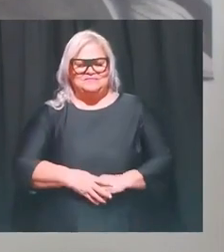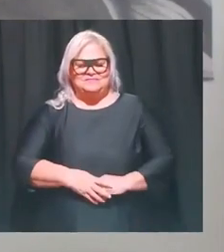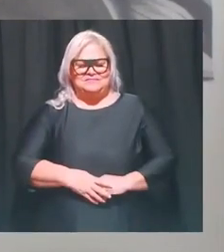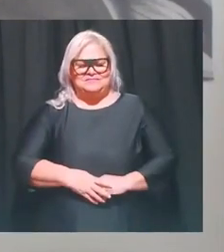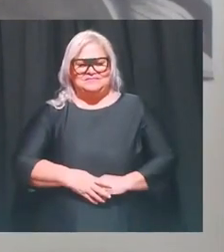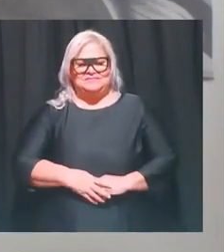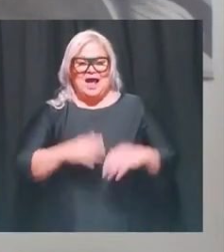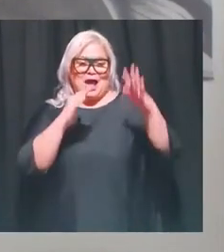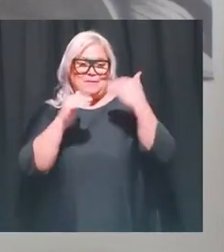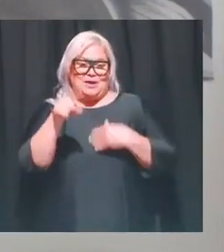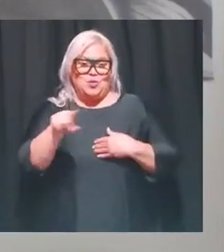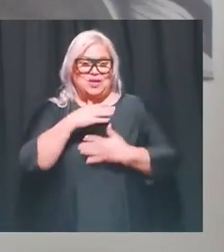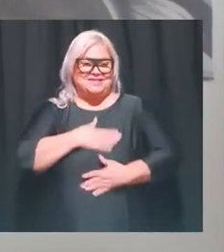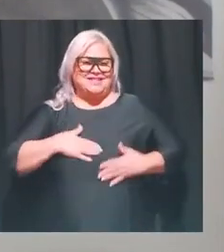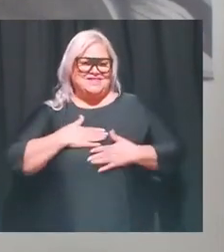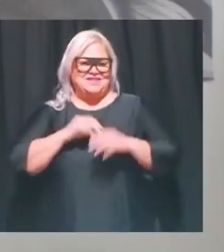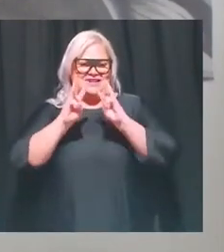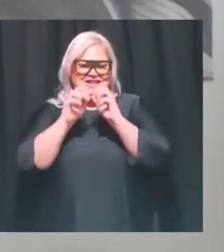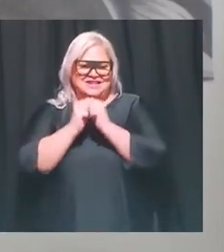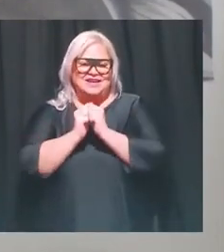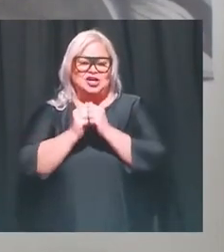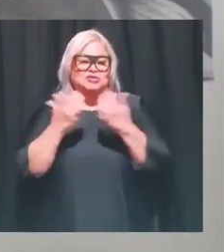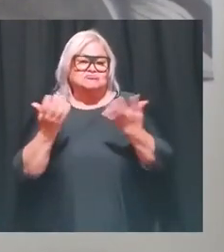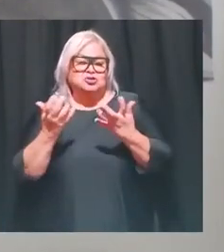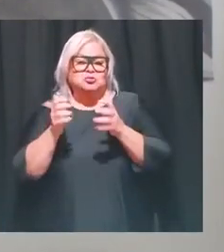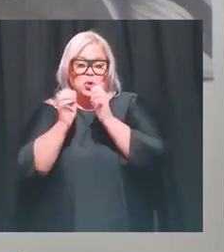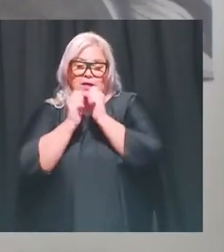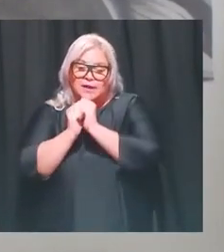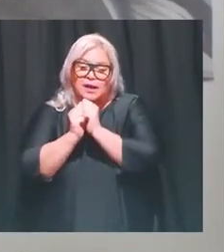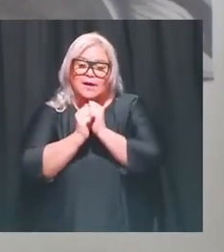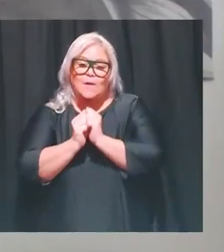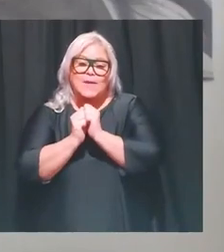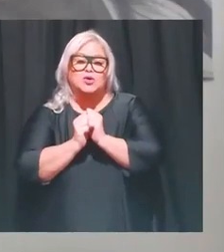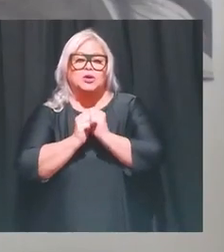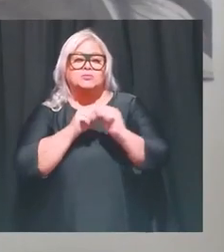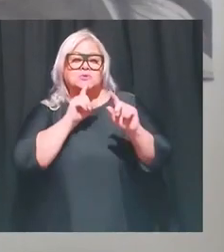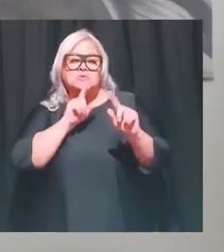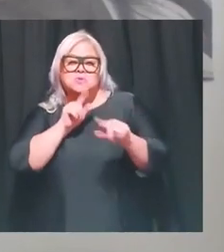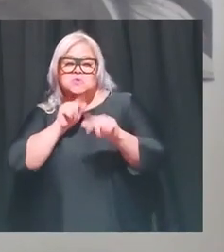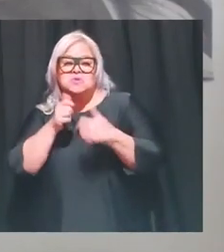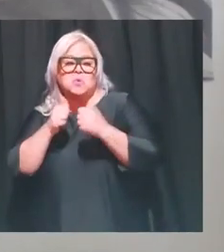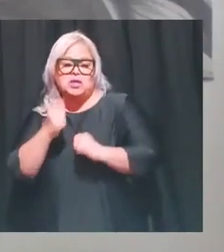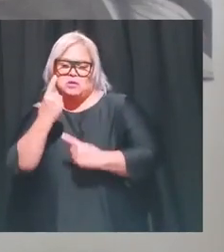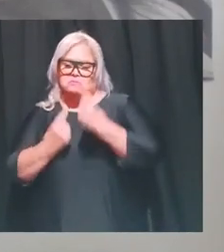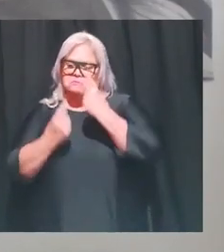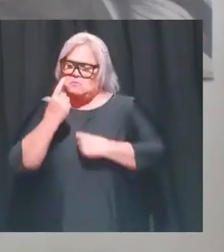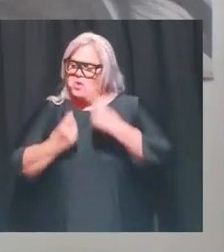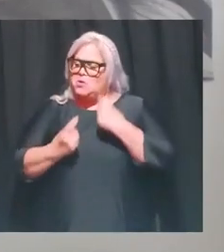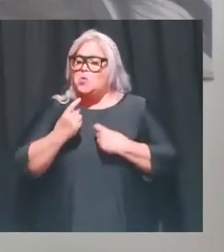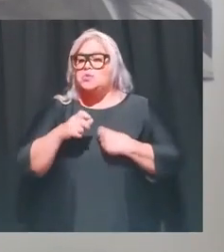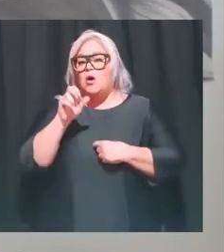espero que se disfruten el taller. Y yo voy a estar acompañándolos, contestándoles cualquier pregunta en los comentarios.